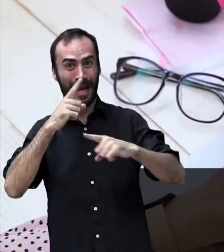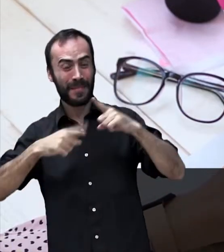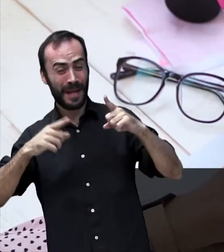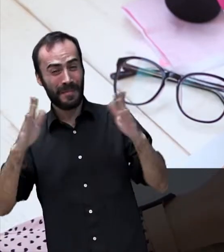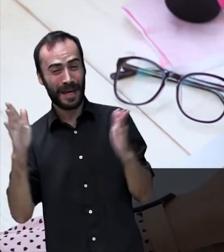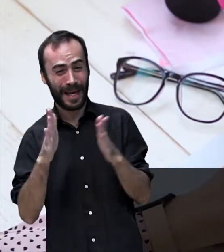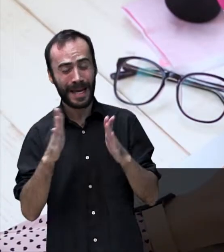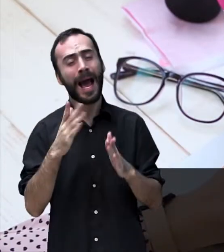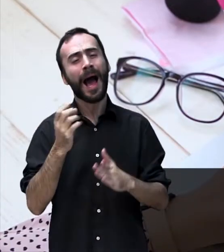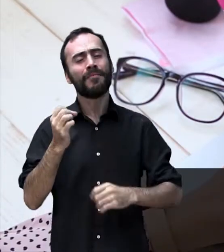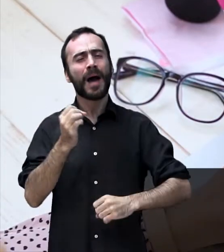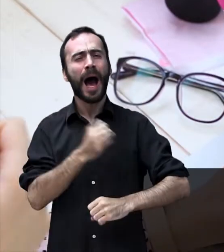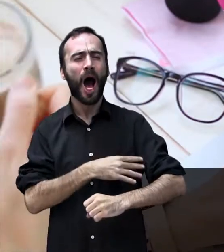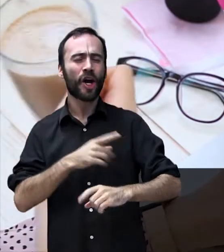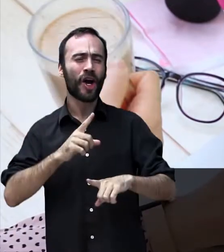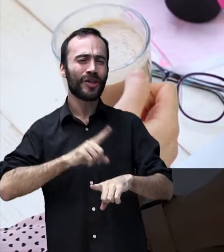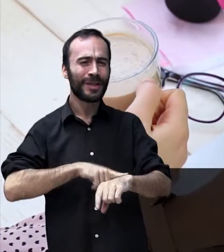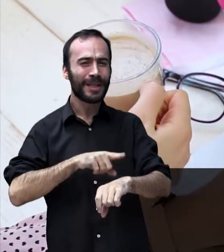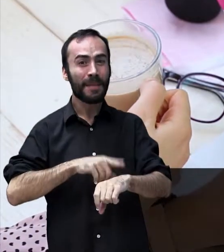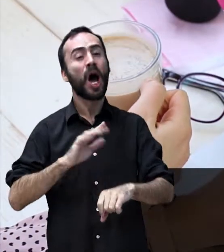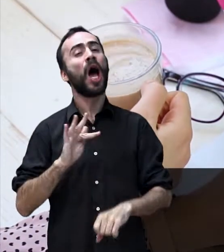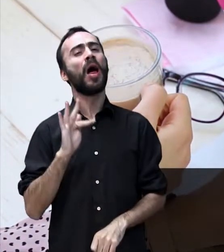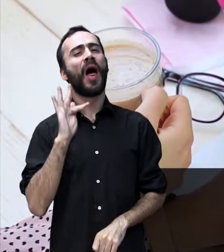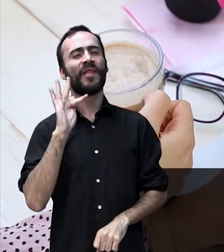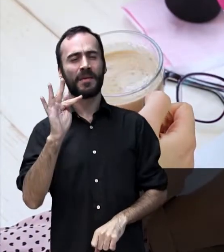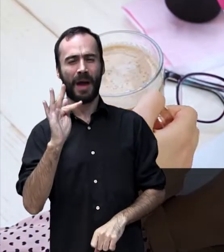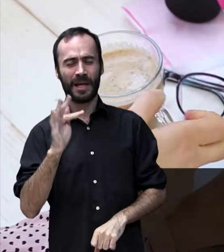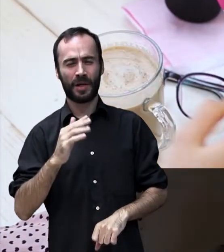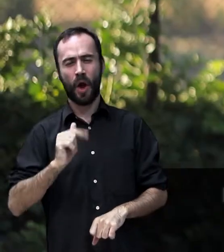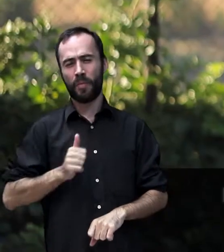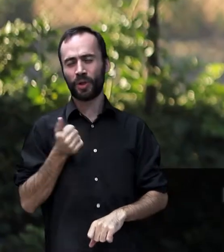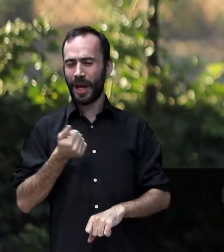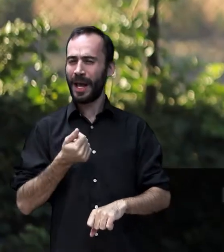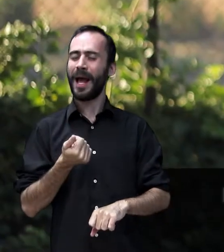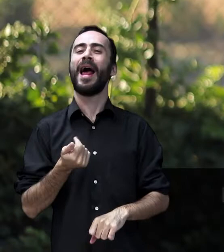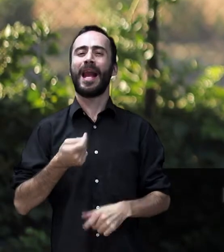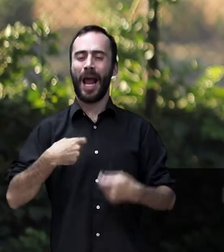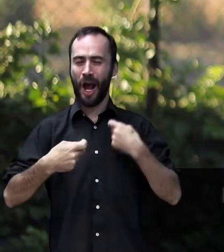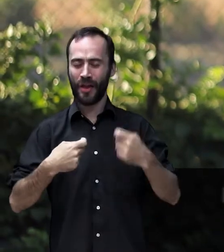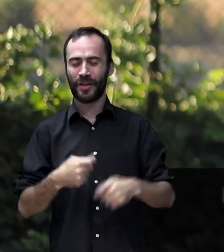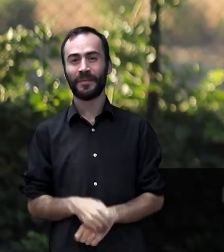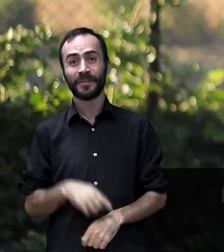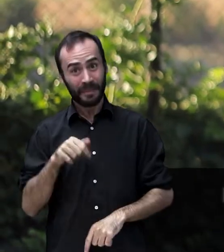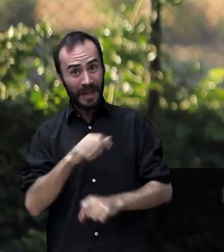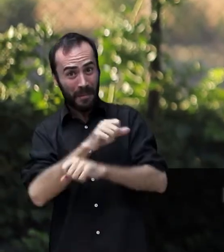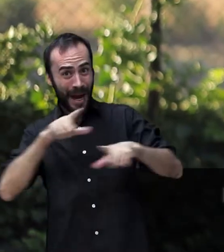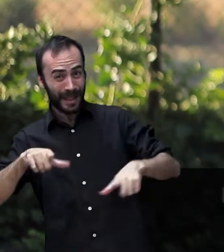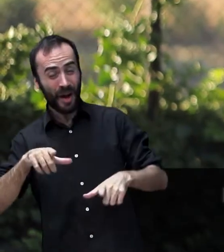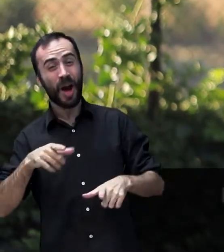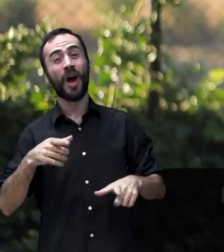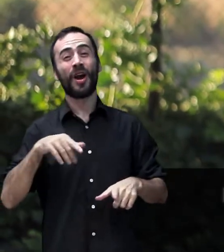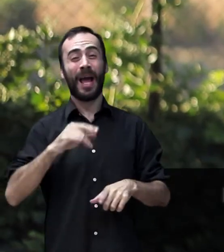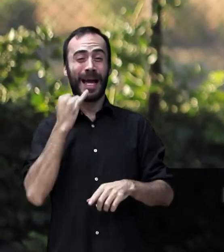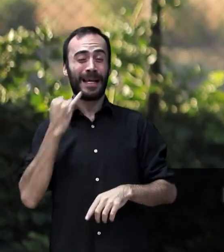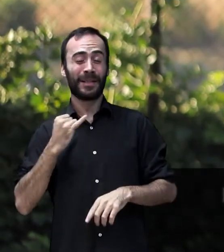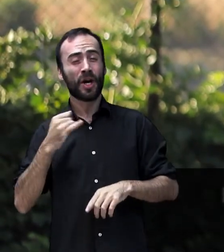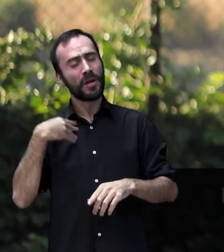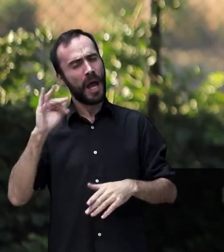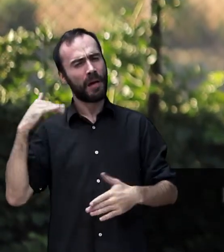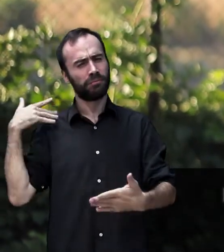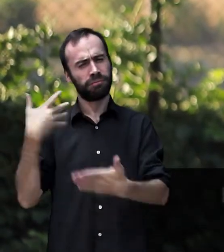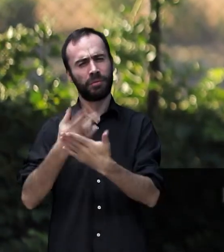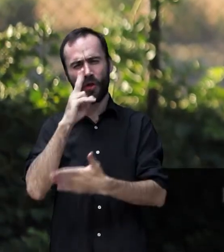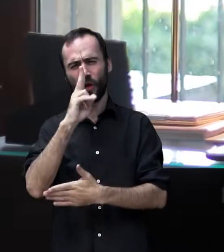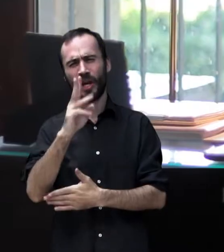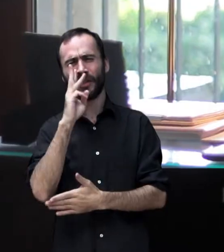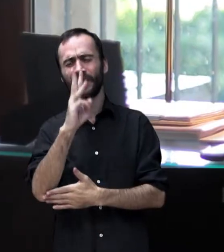que les permite ahorrar tiempo y ampliar las oportunidades de negocio. La plataforma electrónica, con la que estamos trabajando desde hace ya